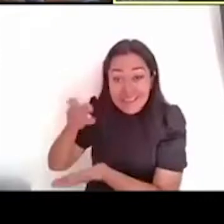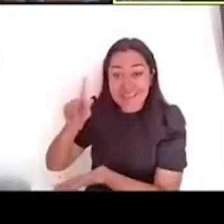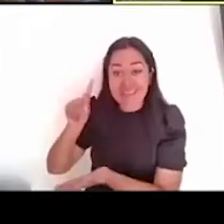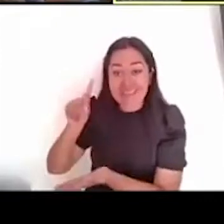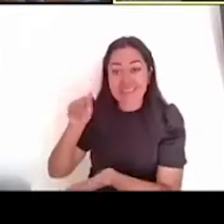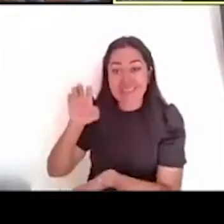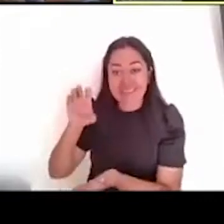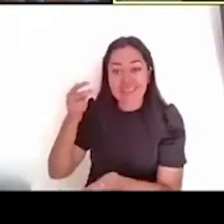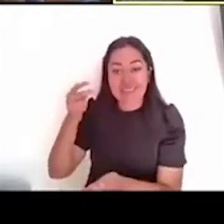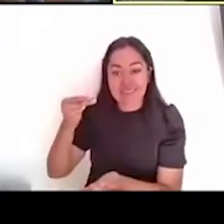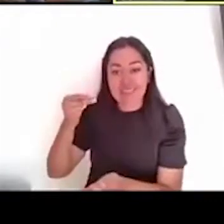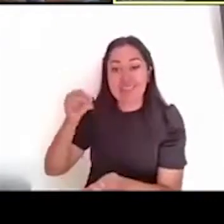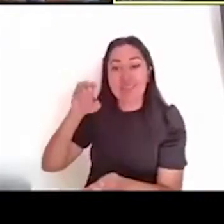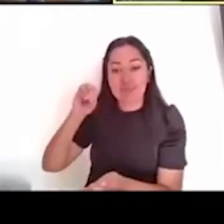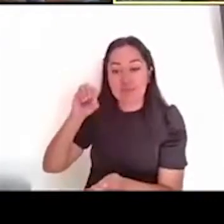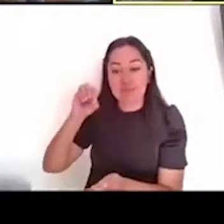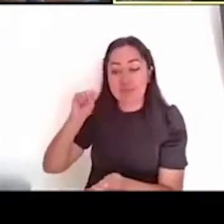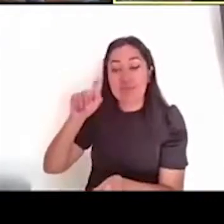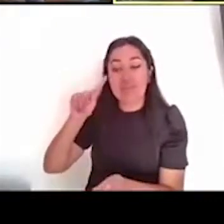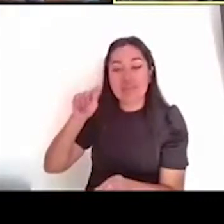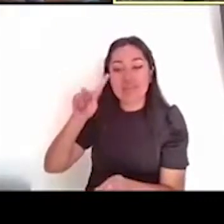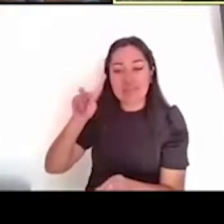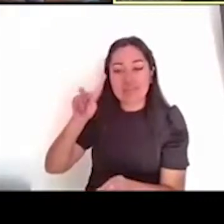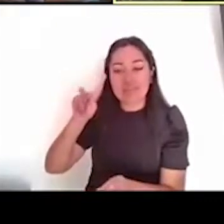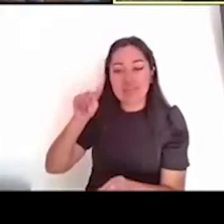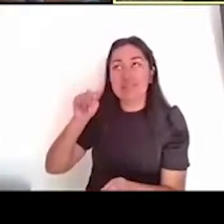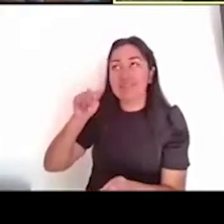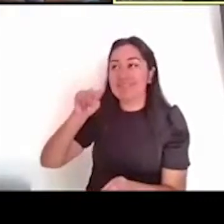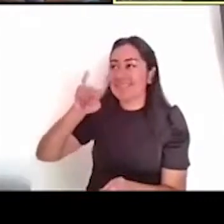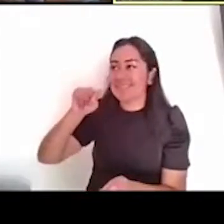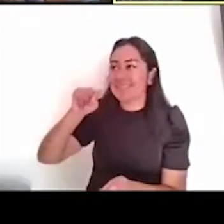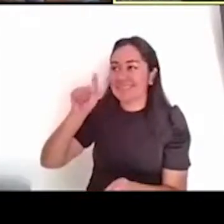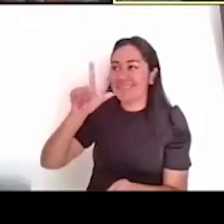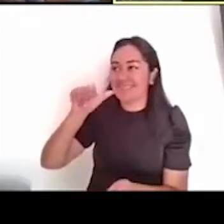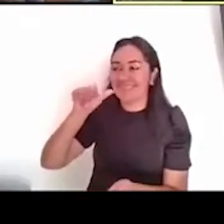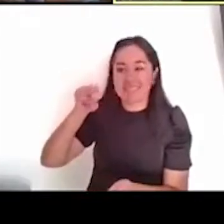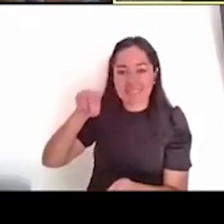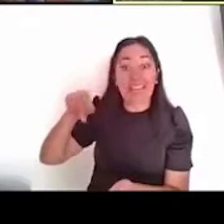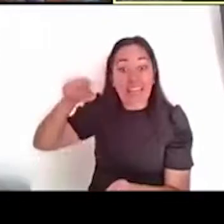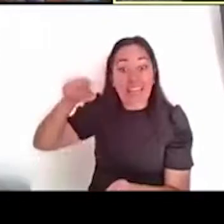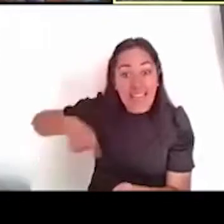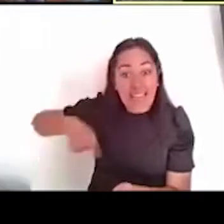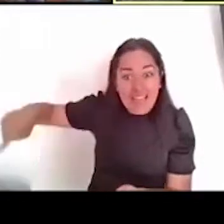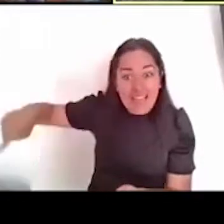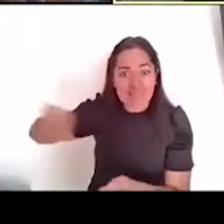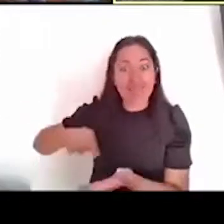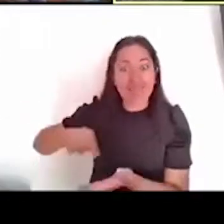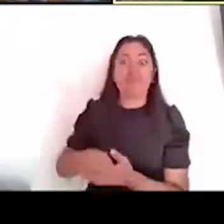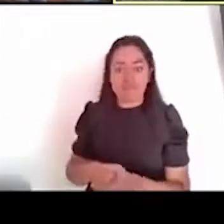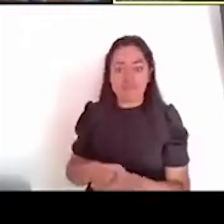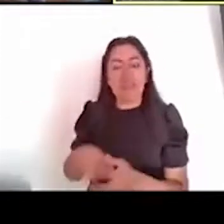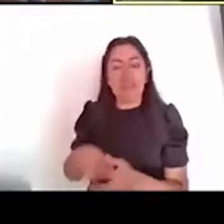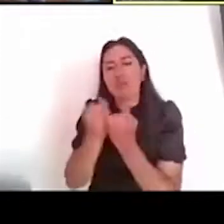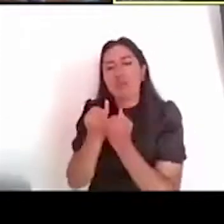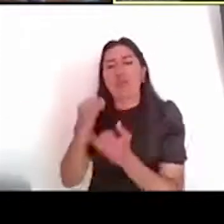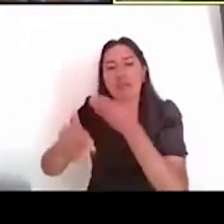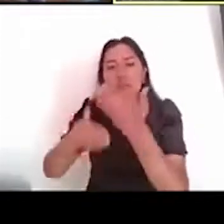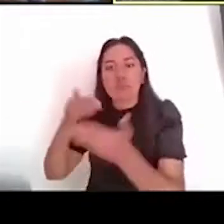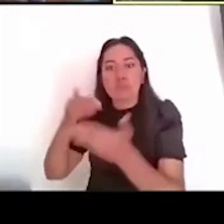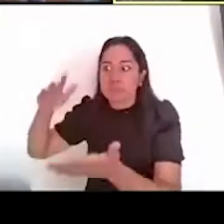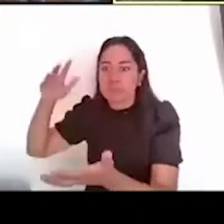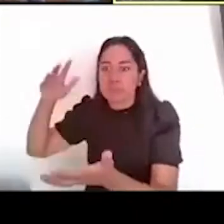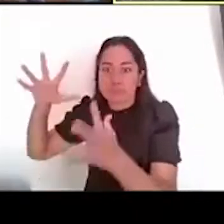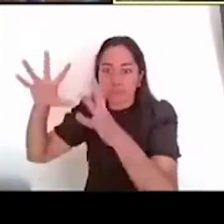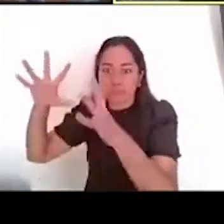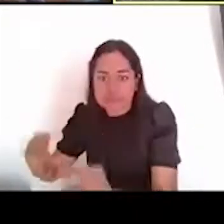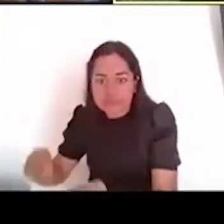esta ciudad, y de la ciudad, incluso virreinal, la que se funda después de la caída de Tenochtitlán, que también se encuentran los restos